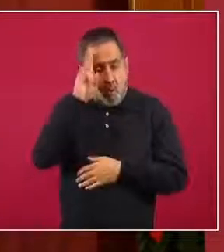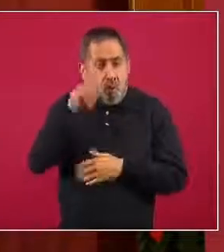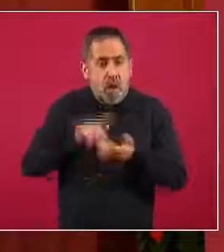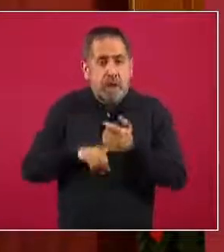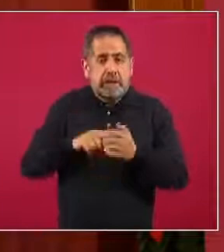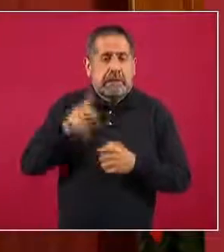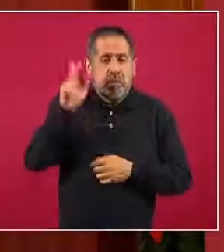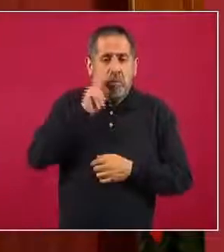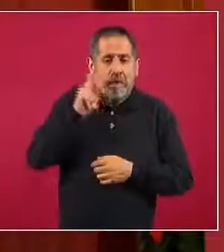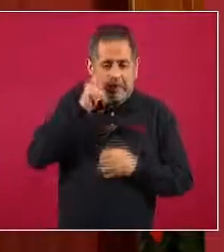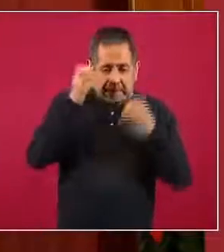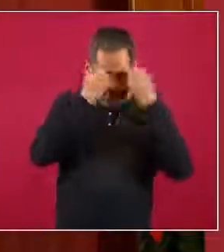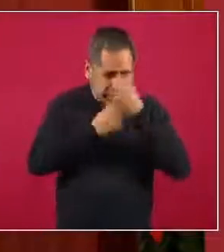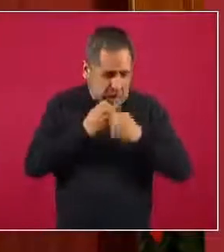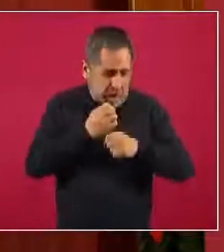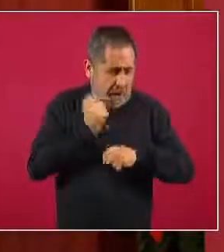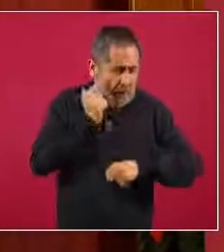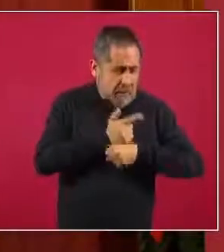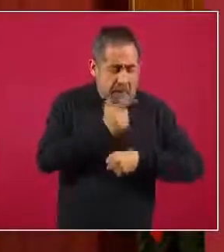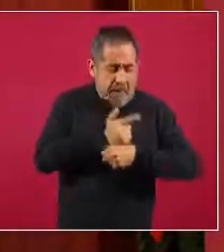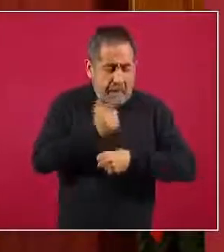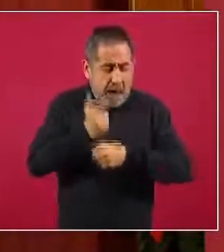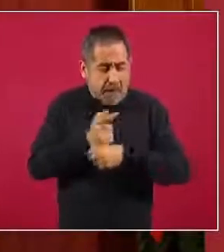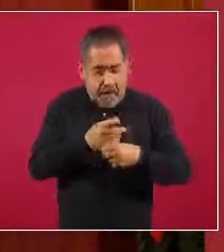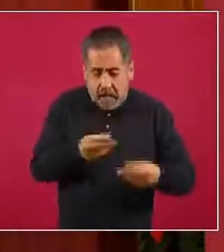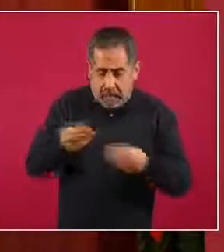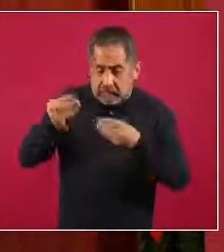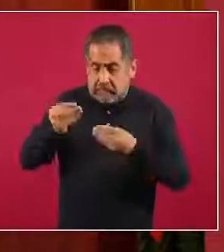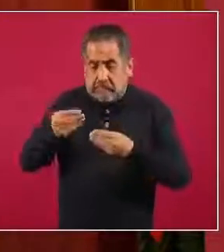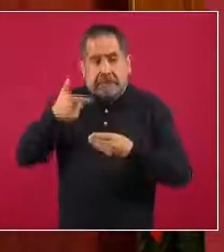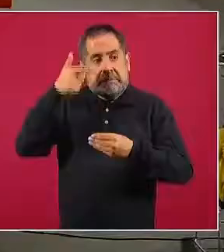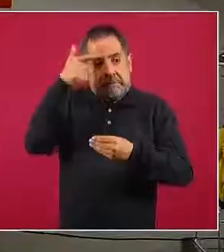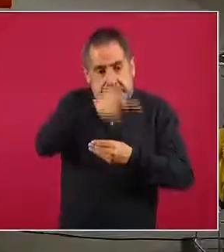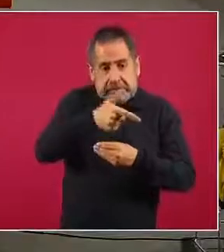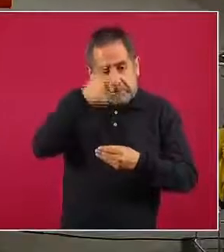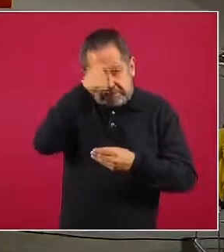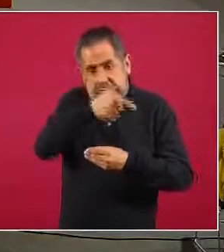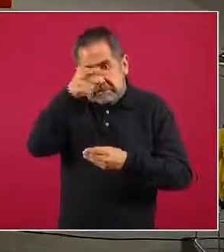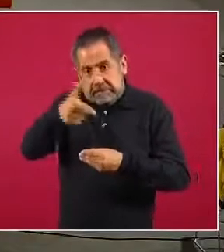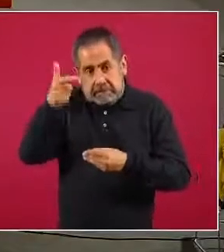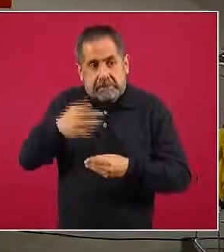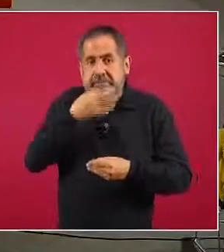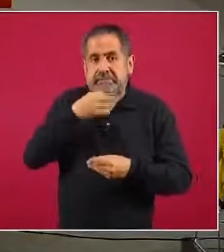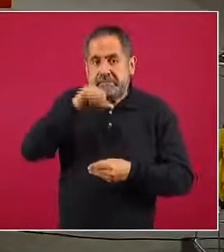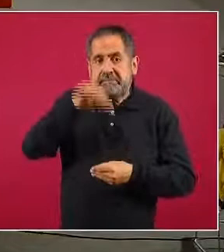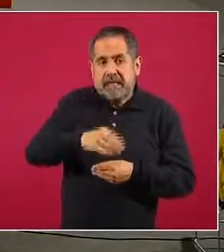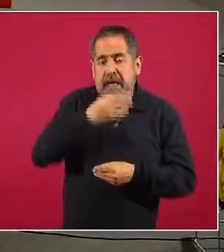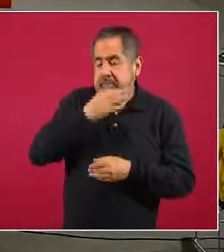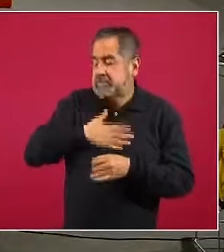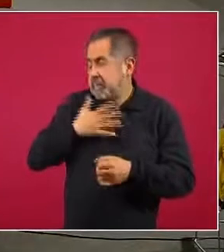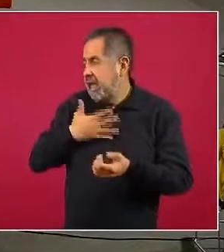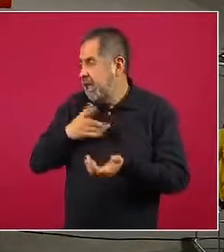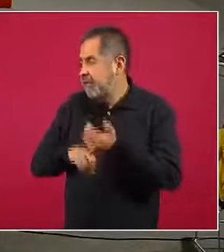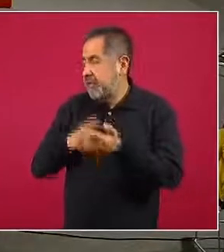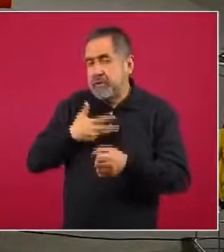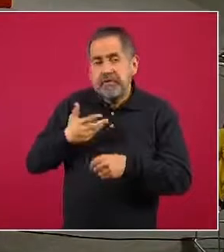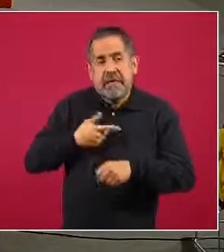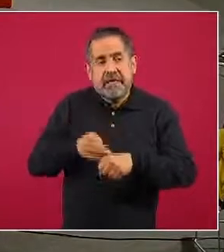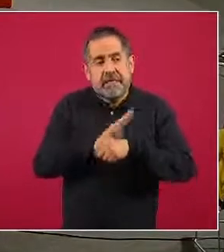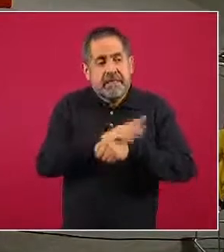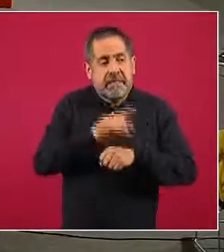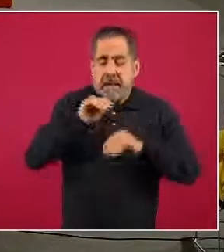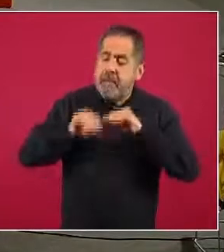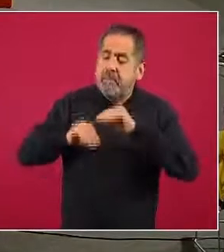pruebas antigénicas, los resultados de estas, dado que son mucho más inmediatos y se notifican de esa misma forma en la